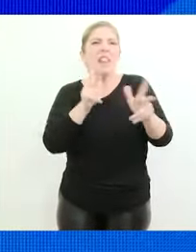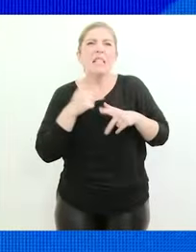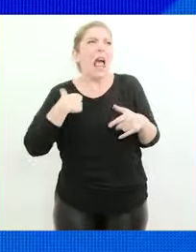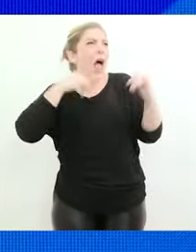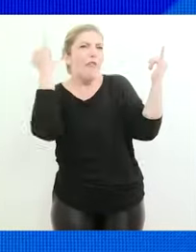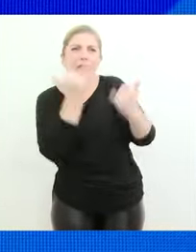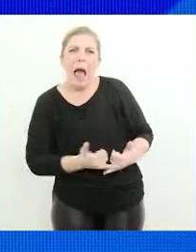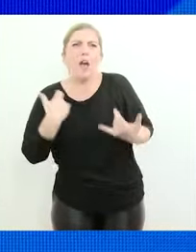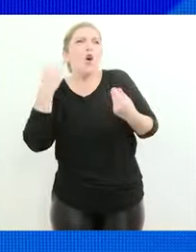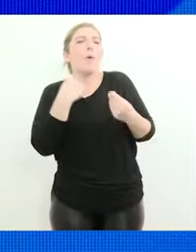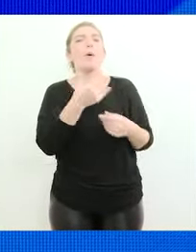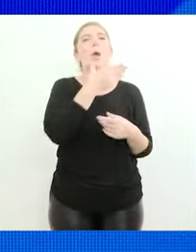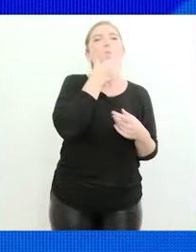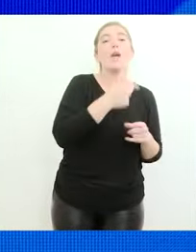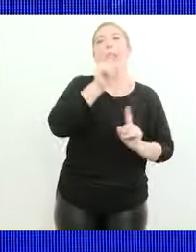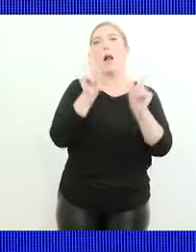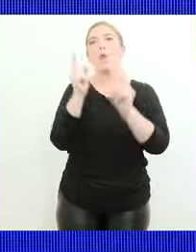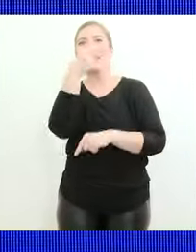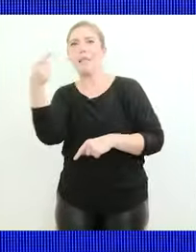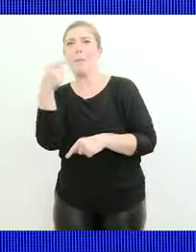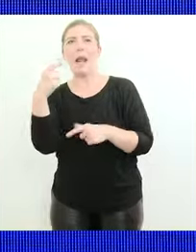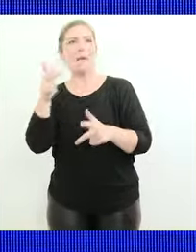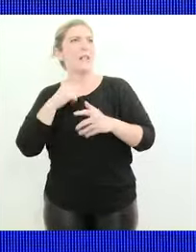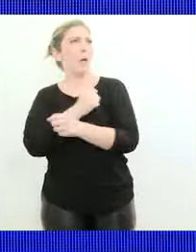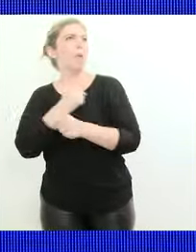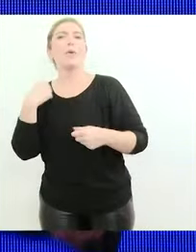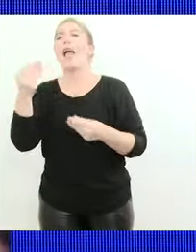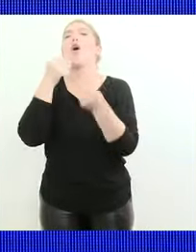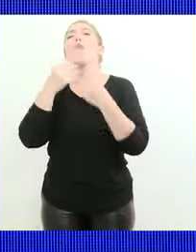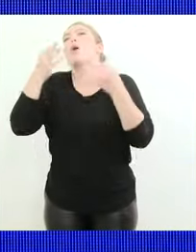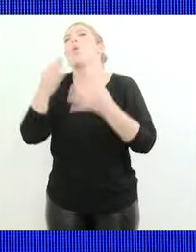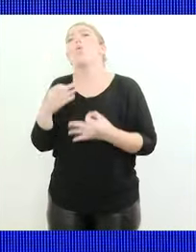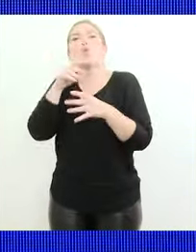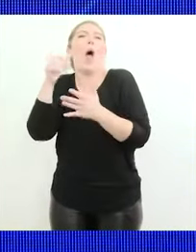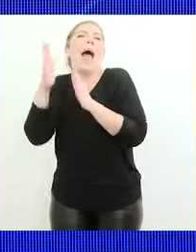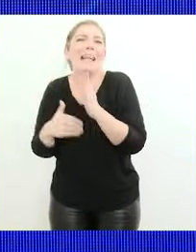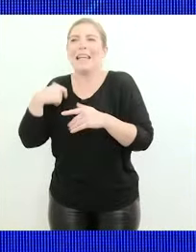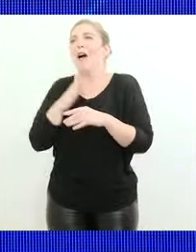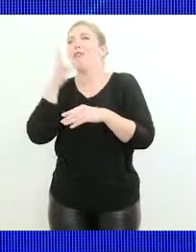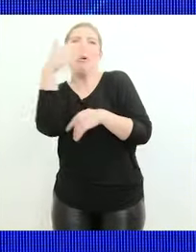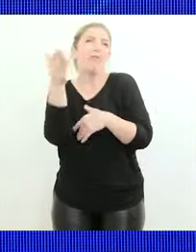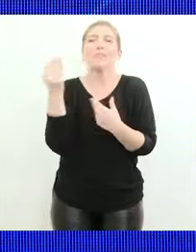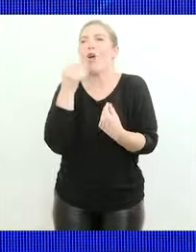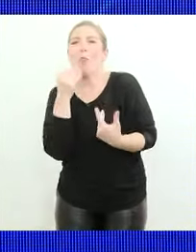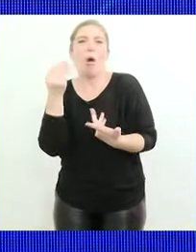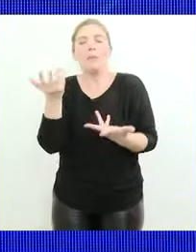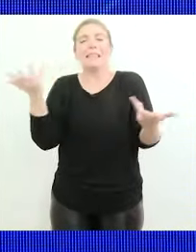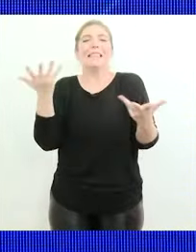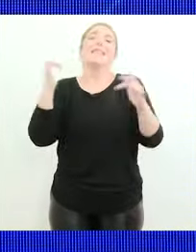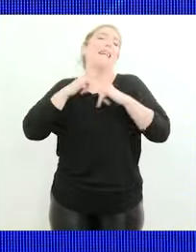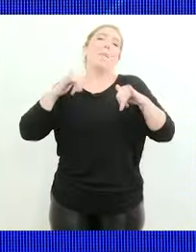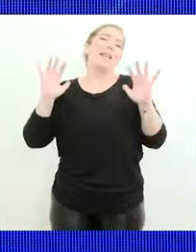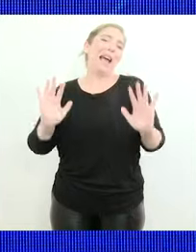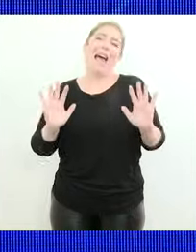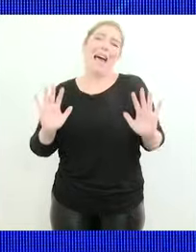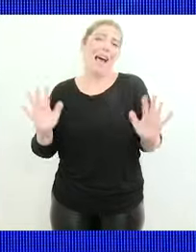y otras semanas que me digan qué gordo estás porque comí harinas en un lugar, en el otro. La campaña es